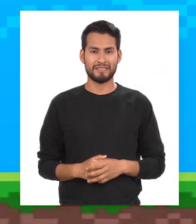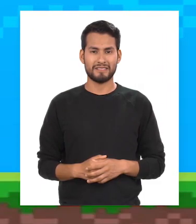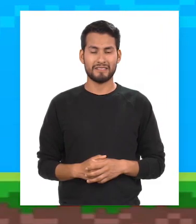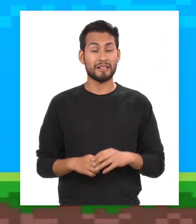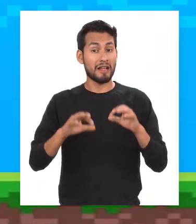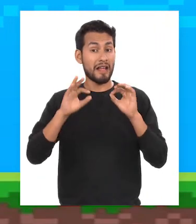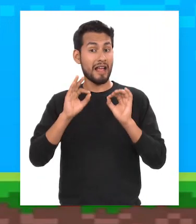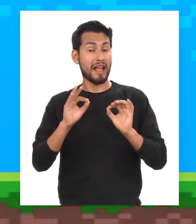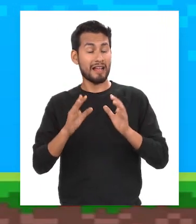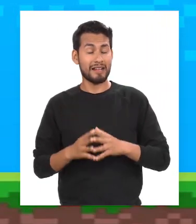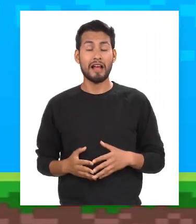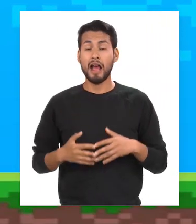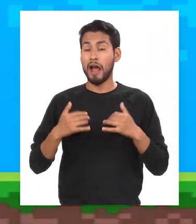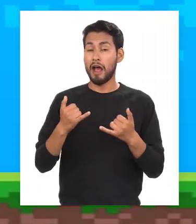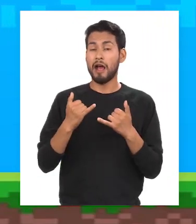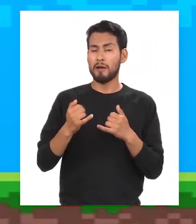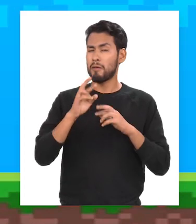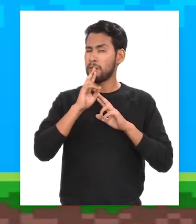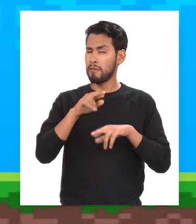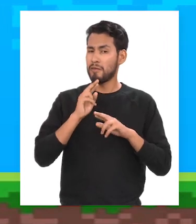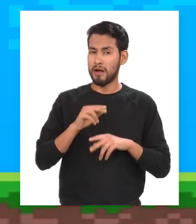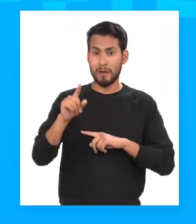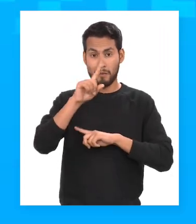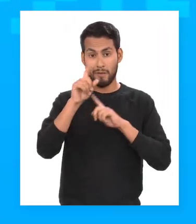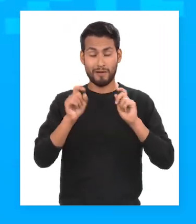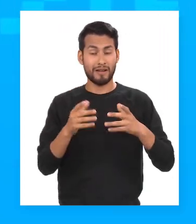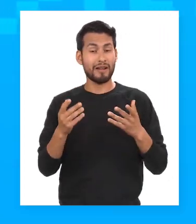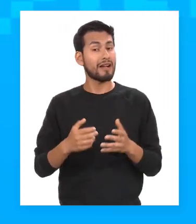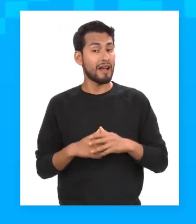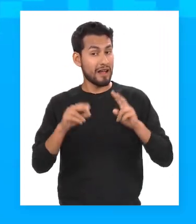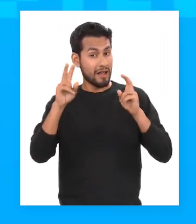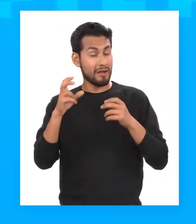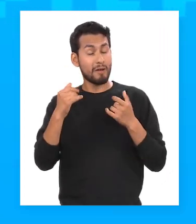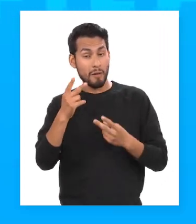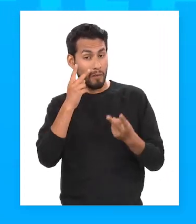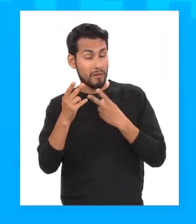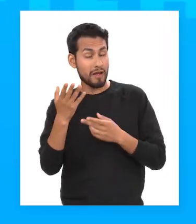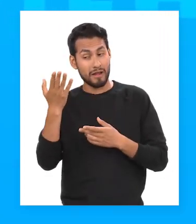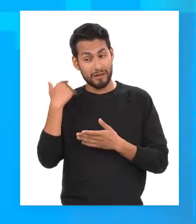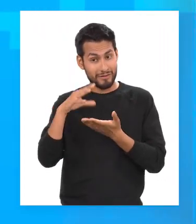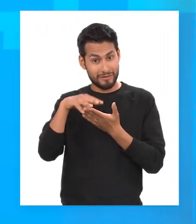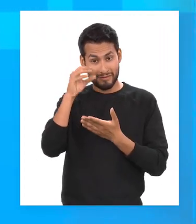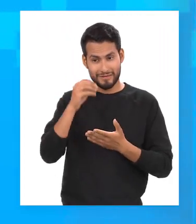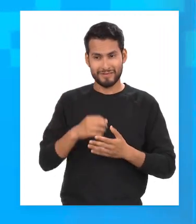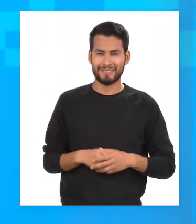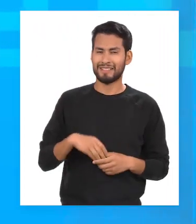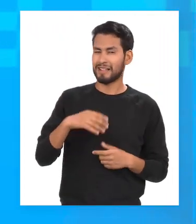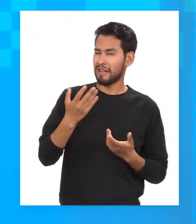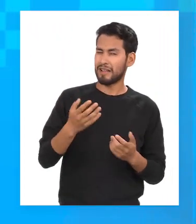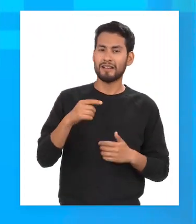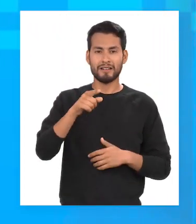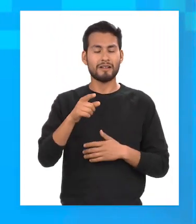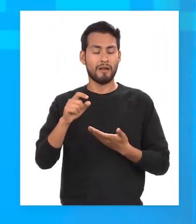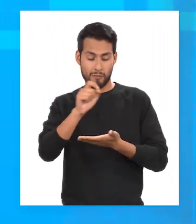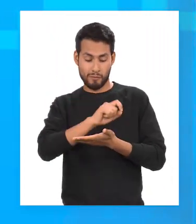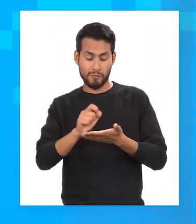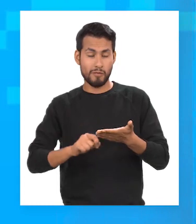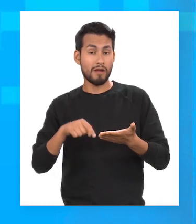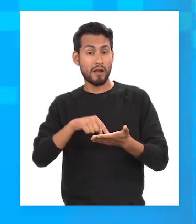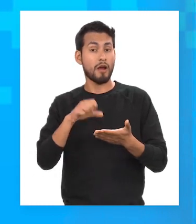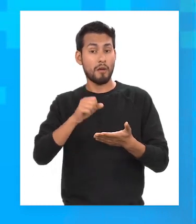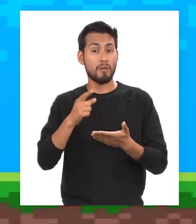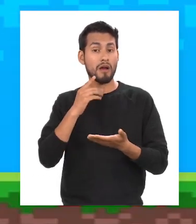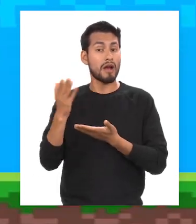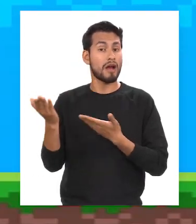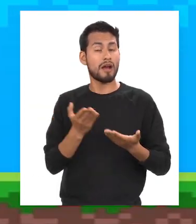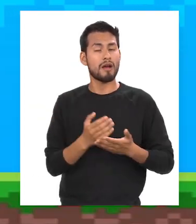Listo chicos, ahora vamos a responder una pregunta del tema que hemos visto en el repaso de hoy. Así que es hora de sacarlos apuntes y darle